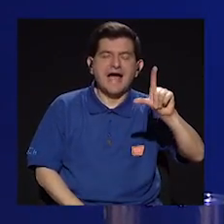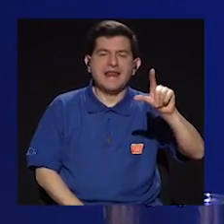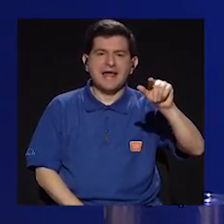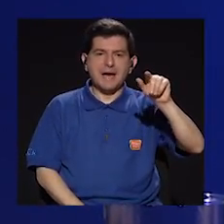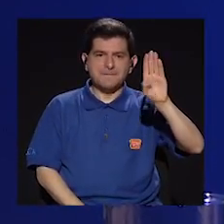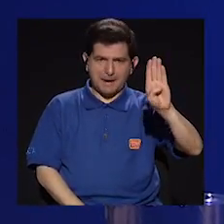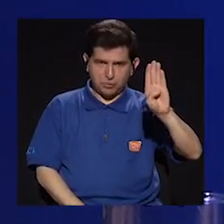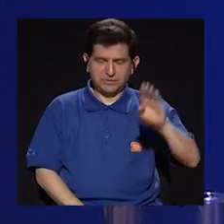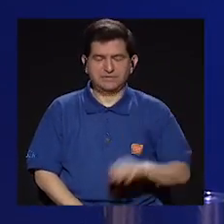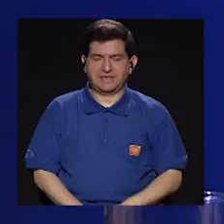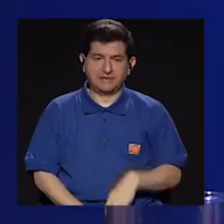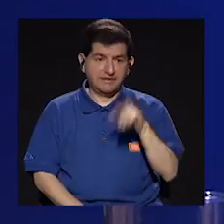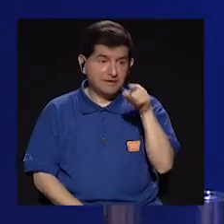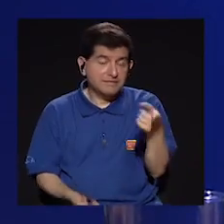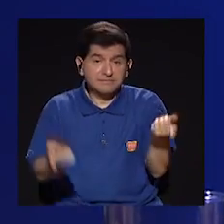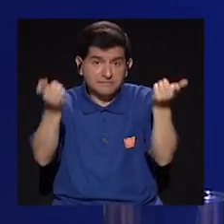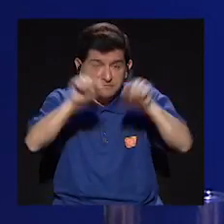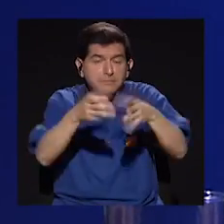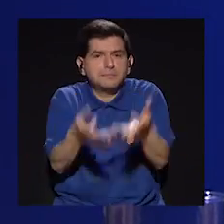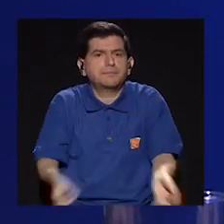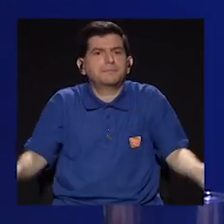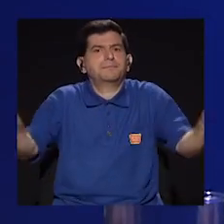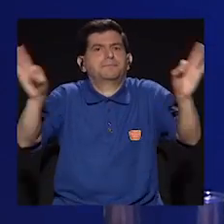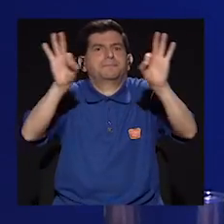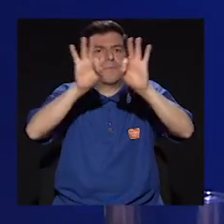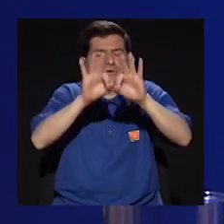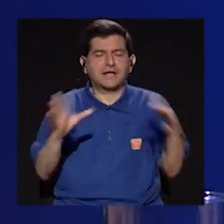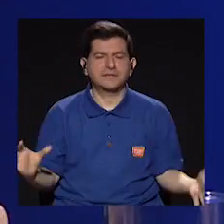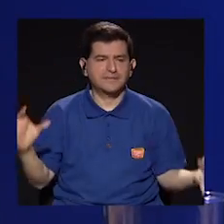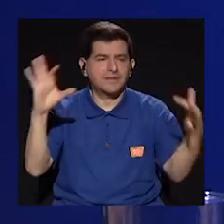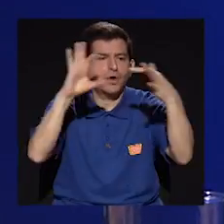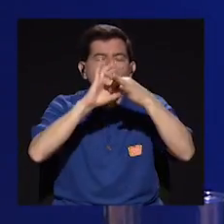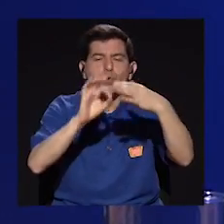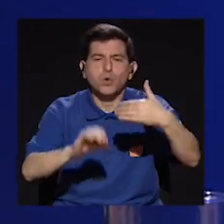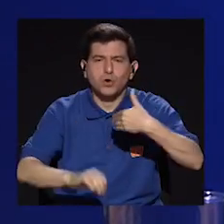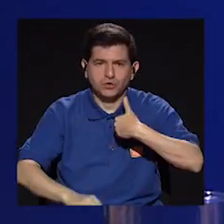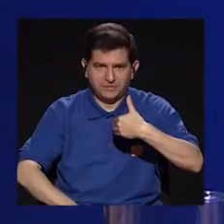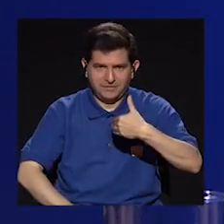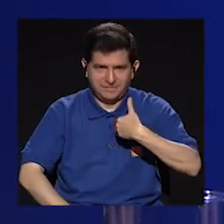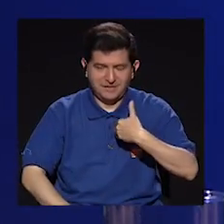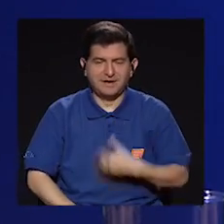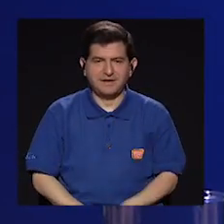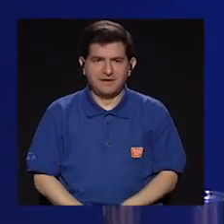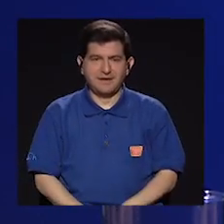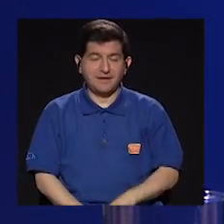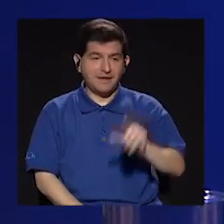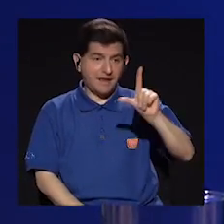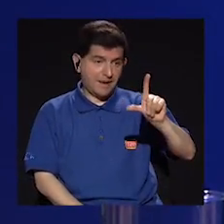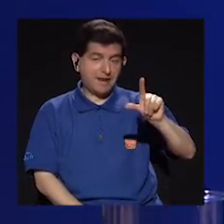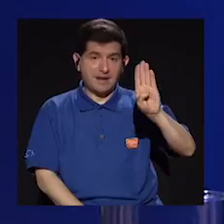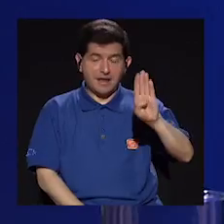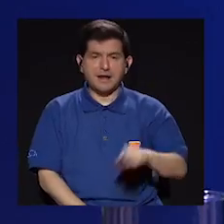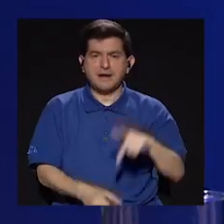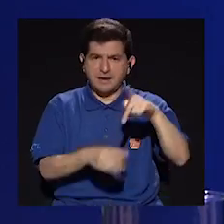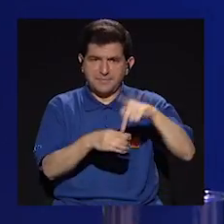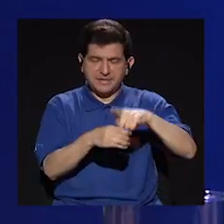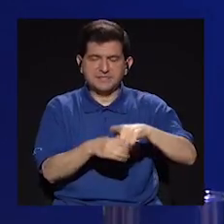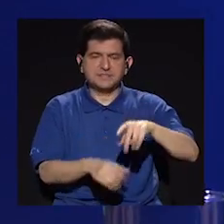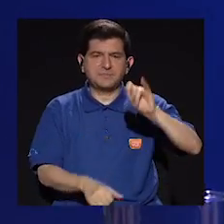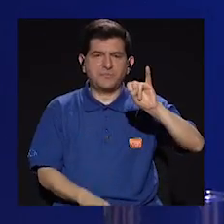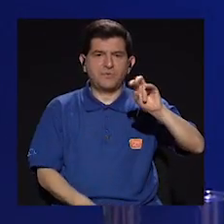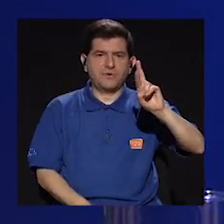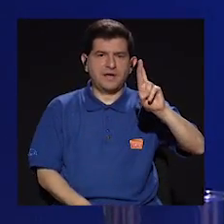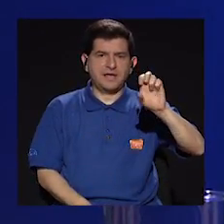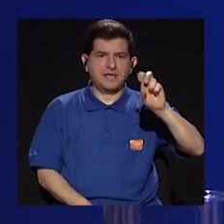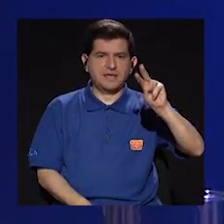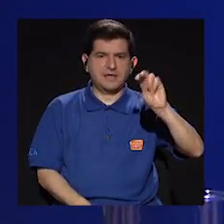aquí quisiera que retomáramos, porque me parece también muy importante, la conexión no solo de que Liliana haya actuado en Irene y